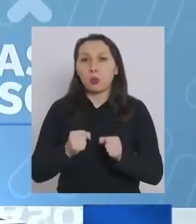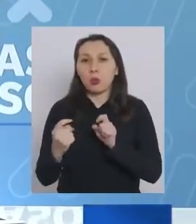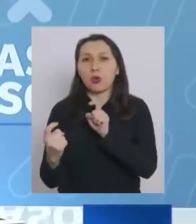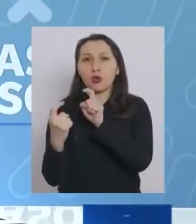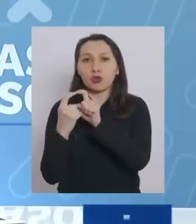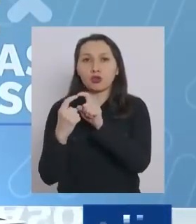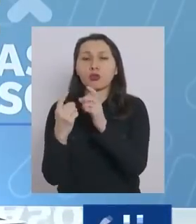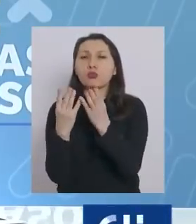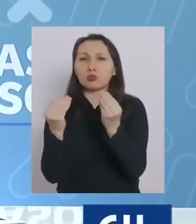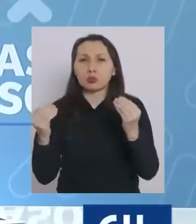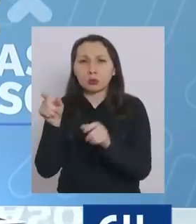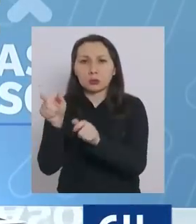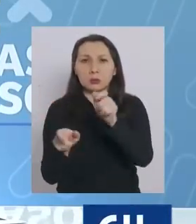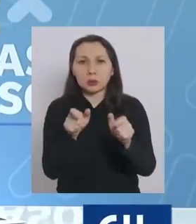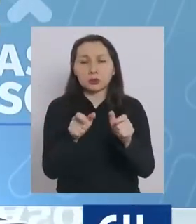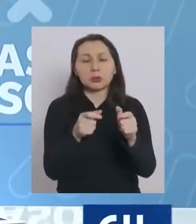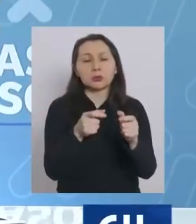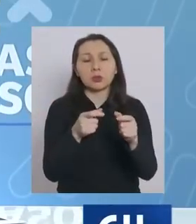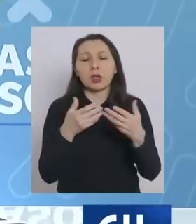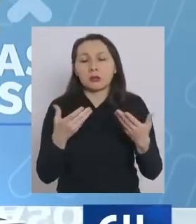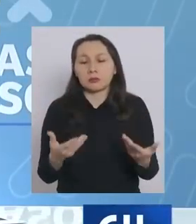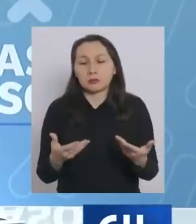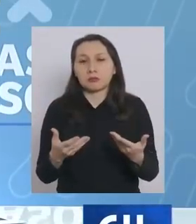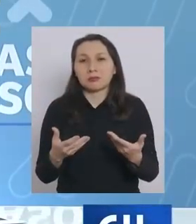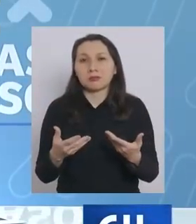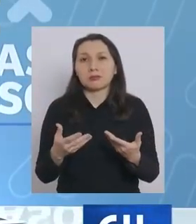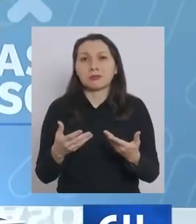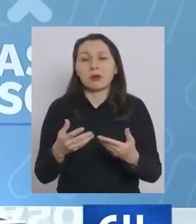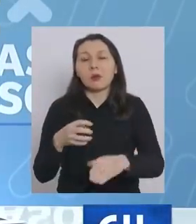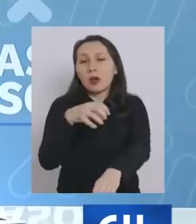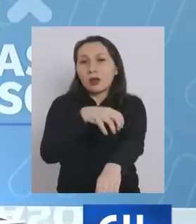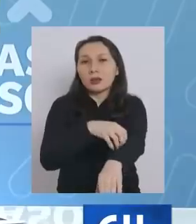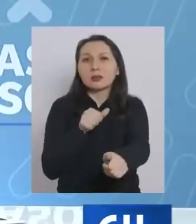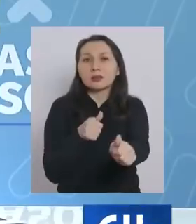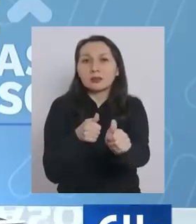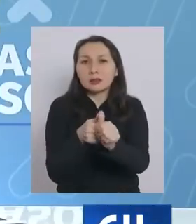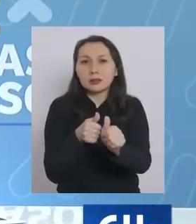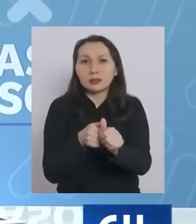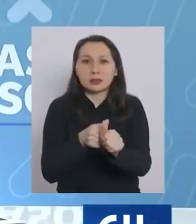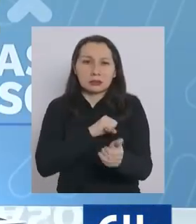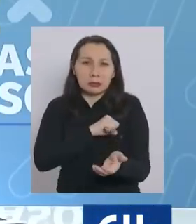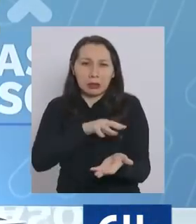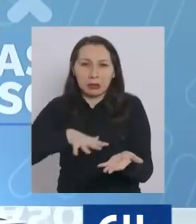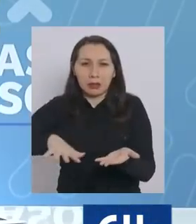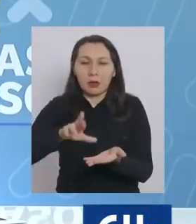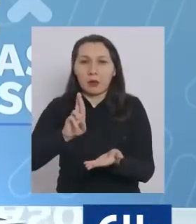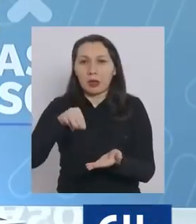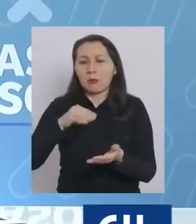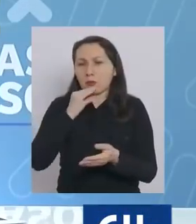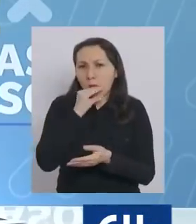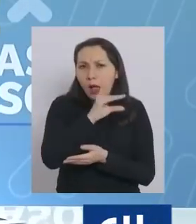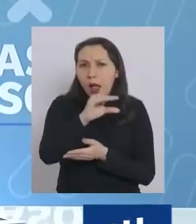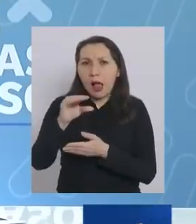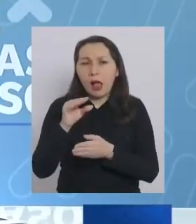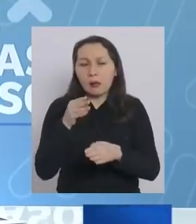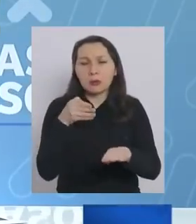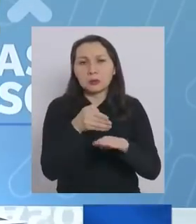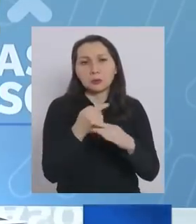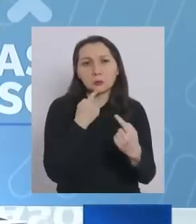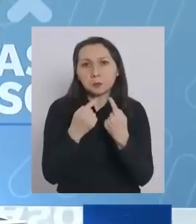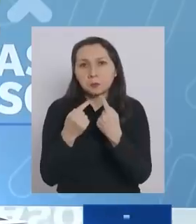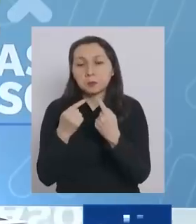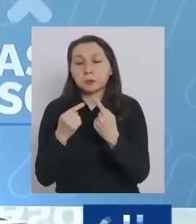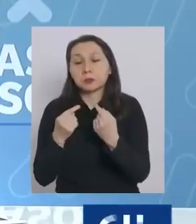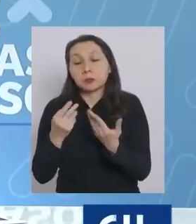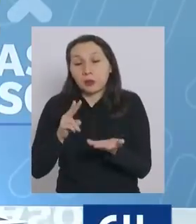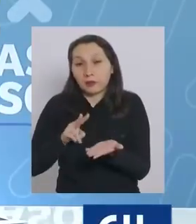contacto con muchas personas en una región cercana a la región metropolitana, muy rural, y